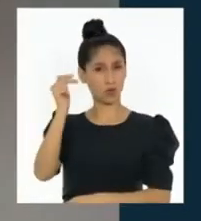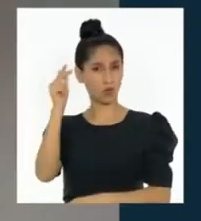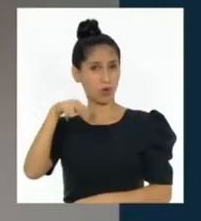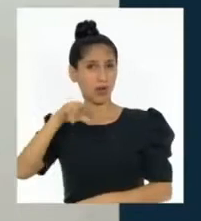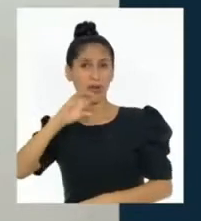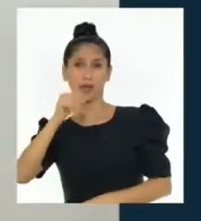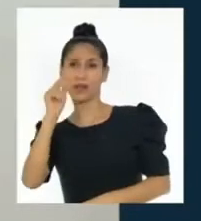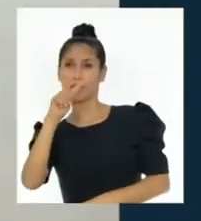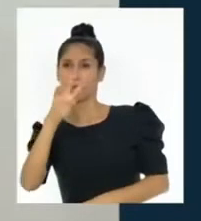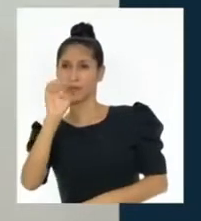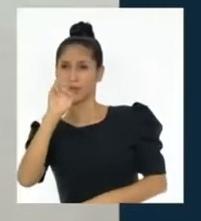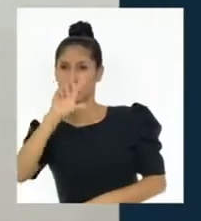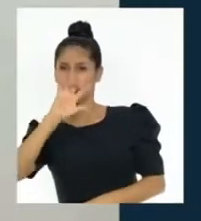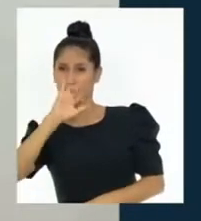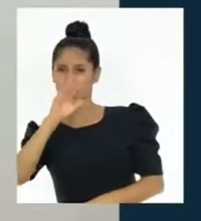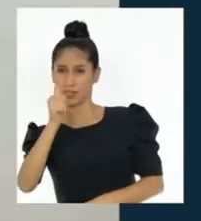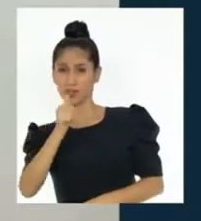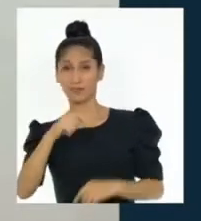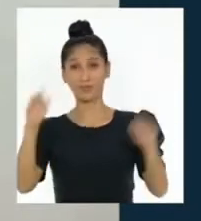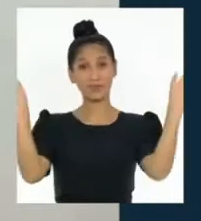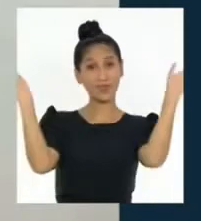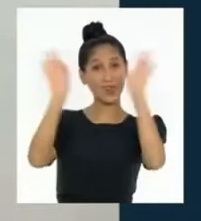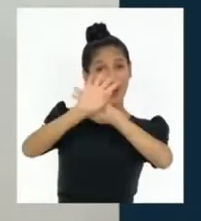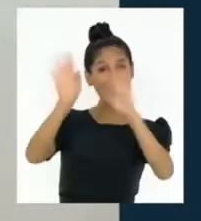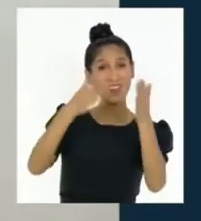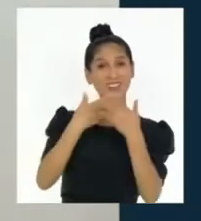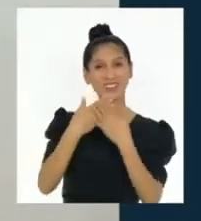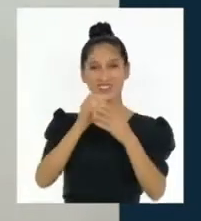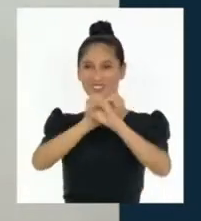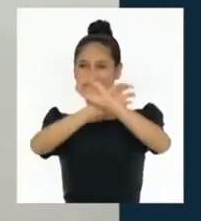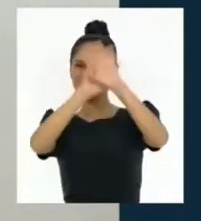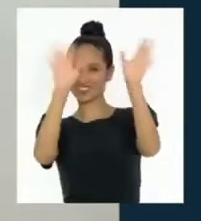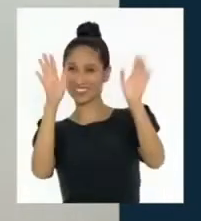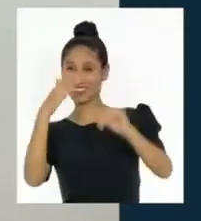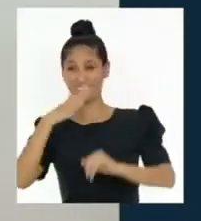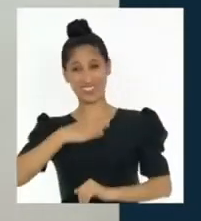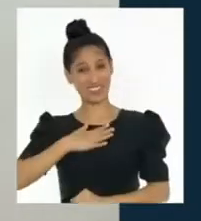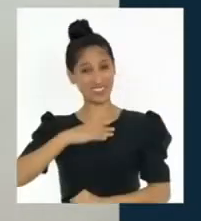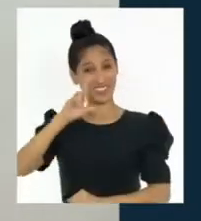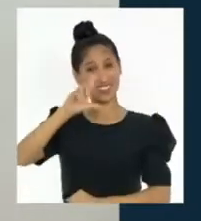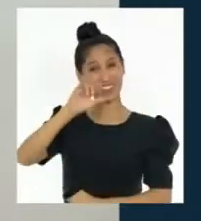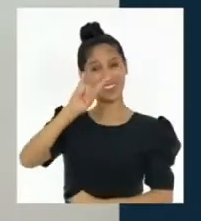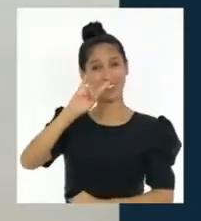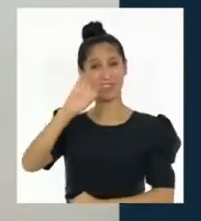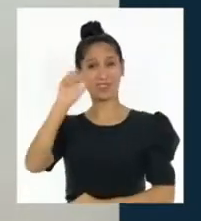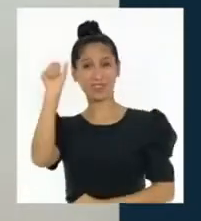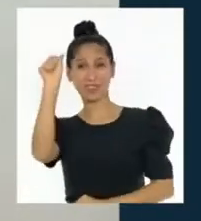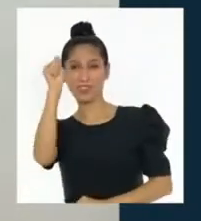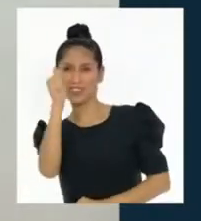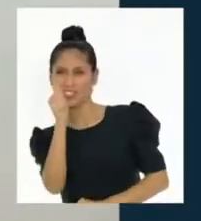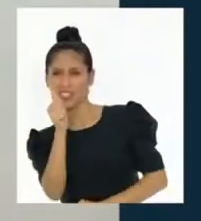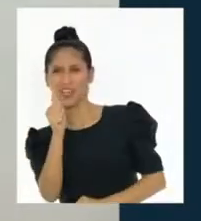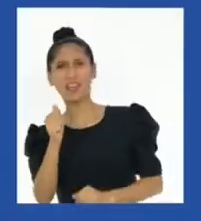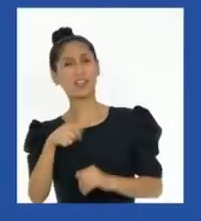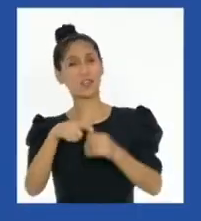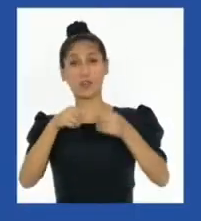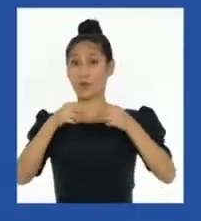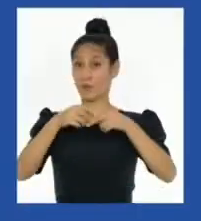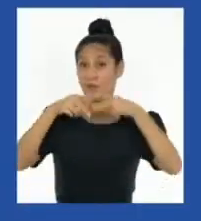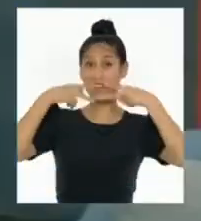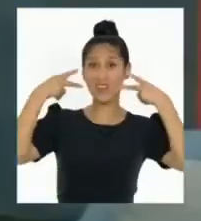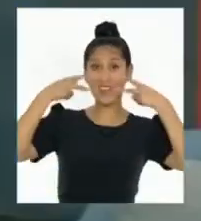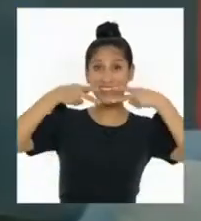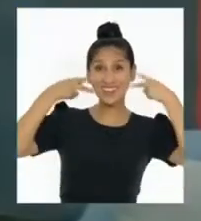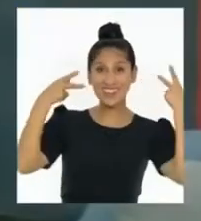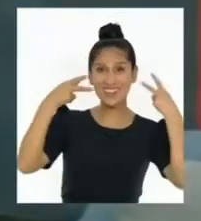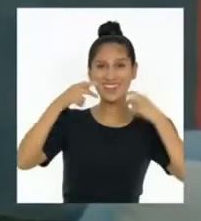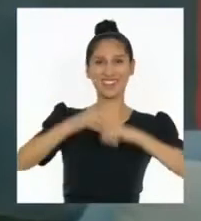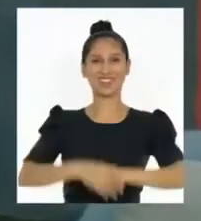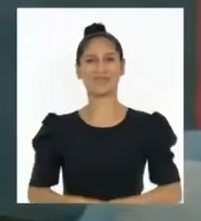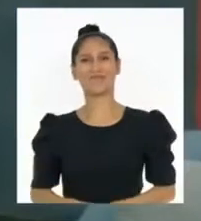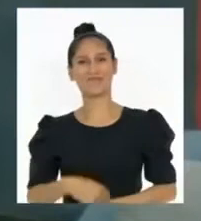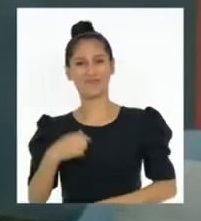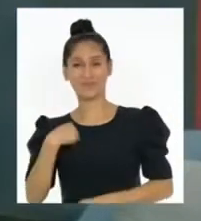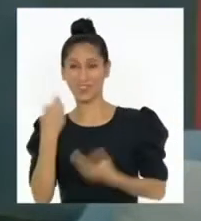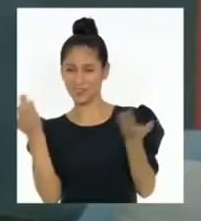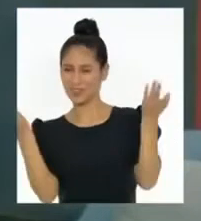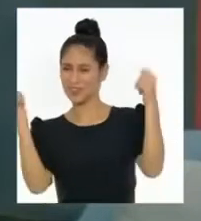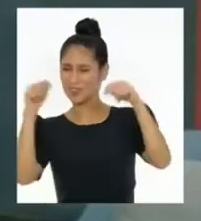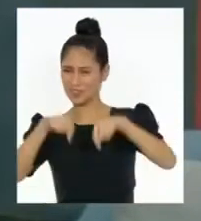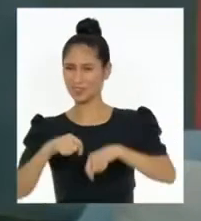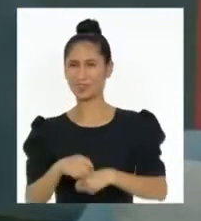Coacabélica. Hola, buenos días. Soy Luisa Nicolás Pilar Fasadí, de la ciudad de Pucaripa. Hola equipo,